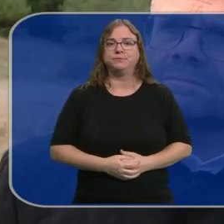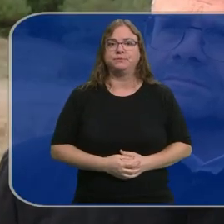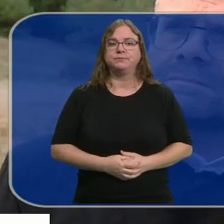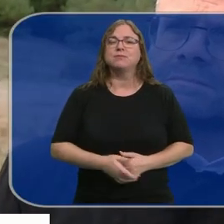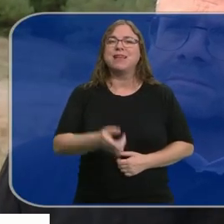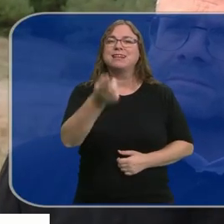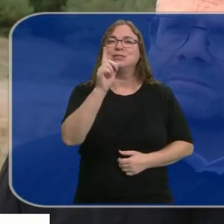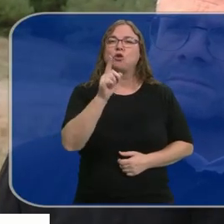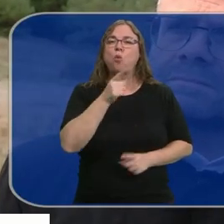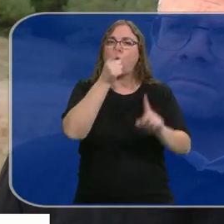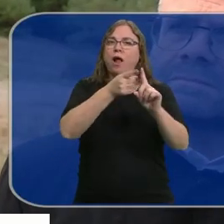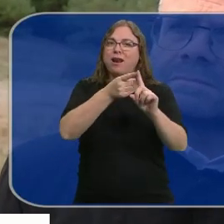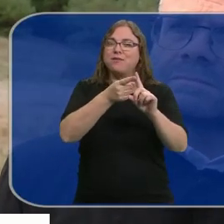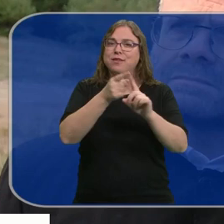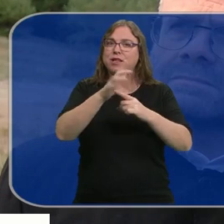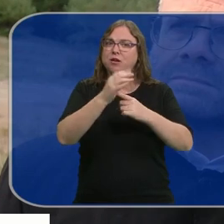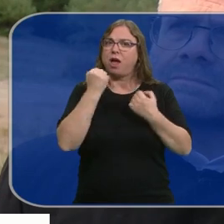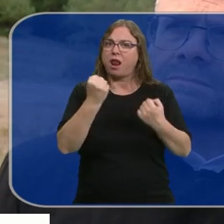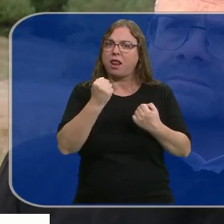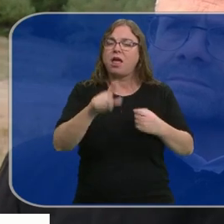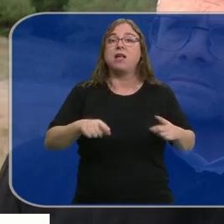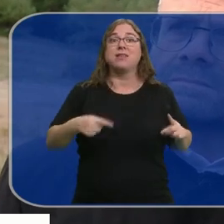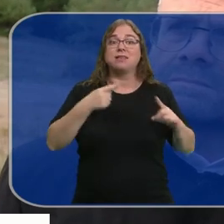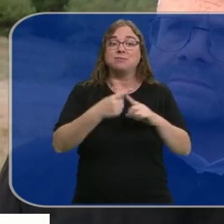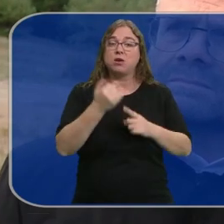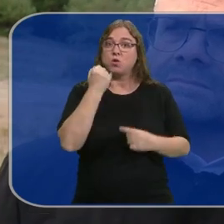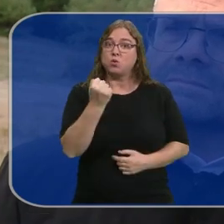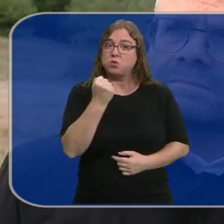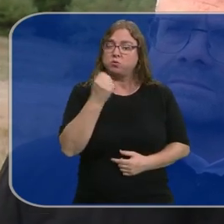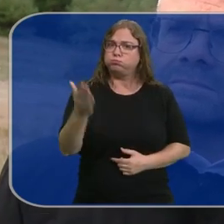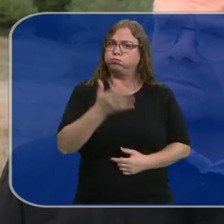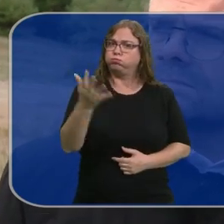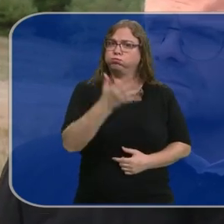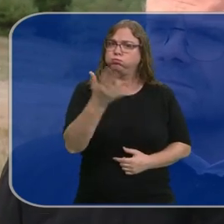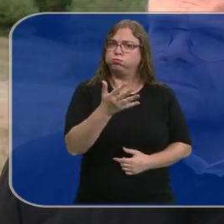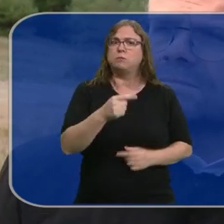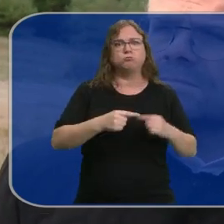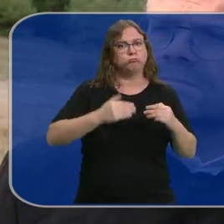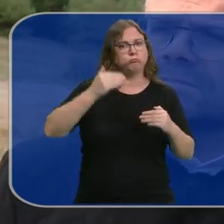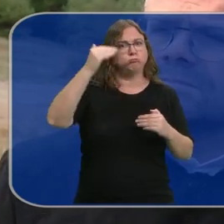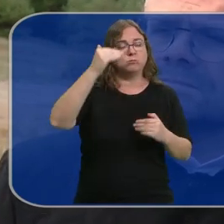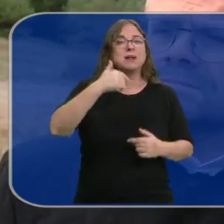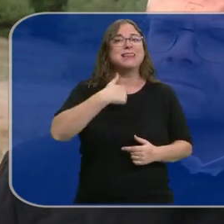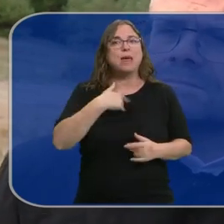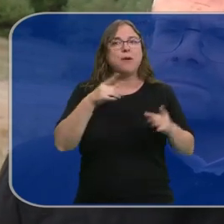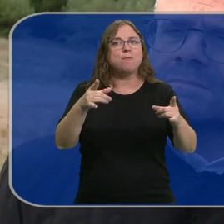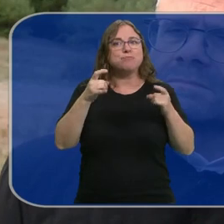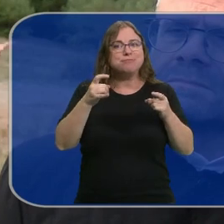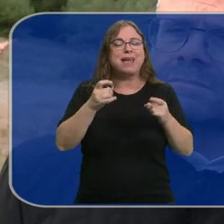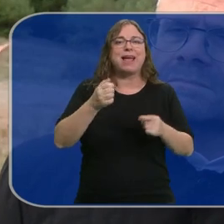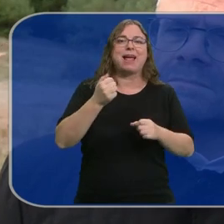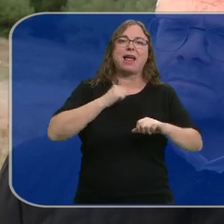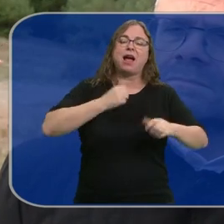No solo ser un referente en generación sino conseguir que esta generación que ya es sedentaria en nuestra región consiga atraer actividad